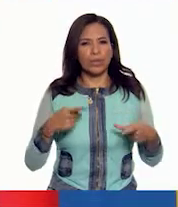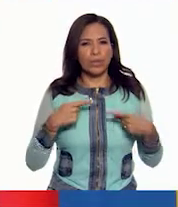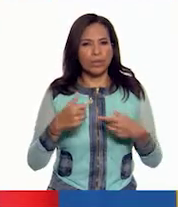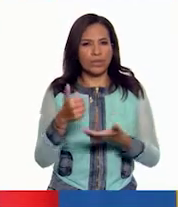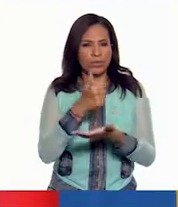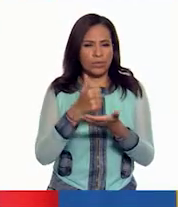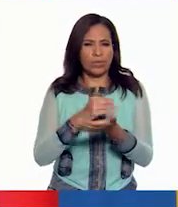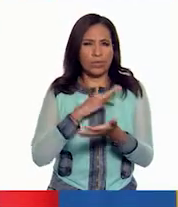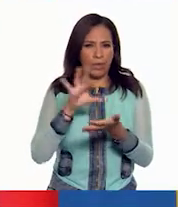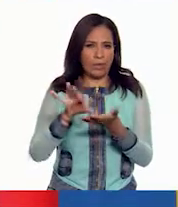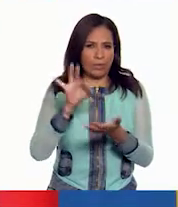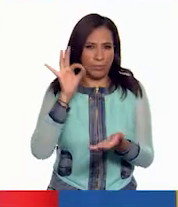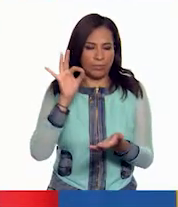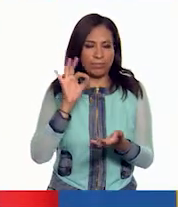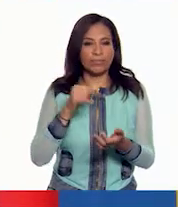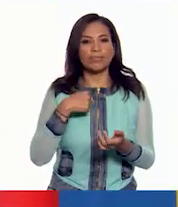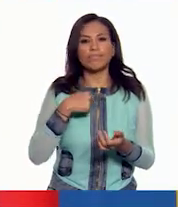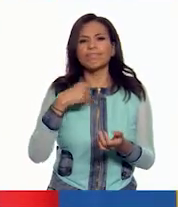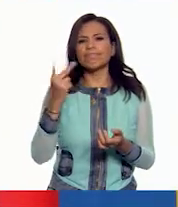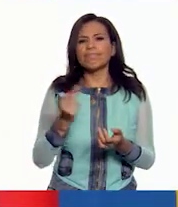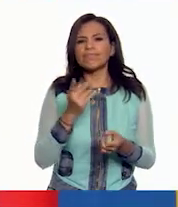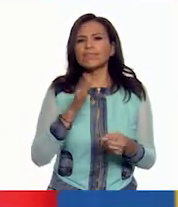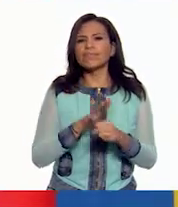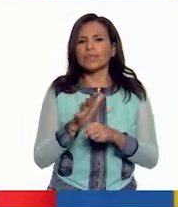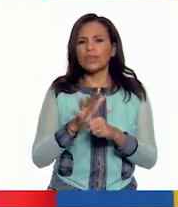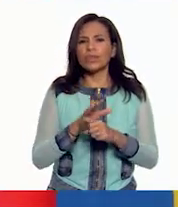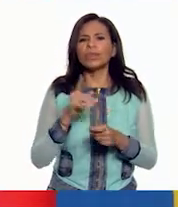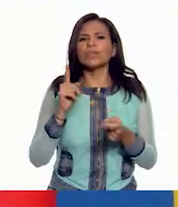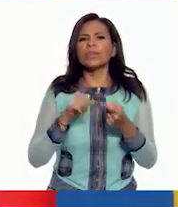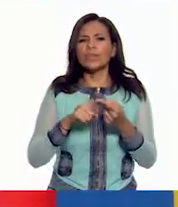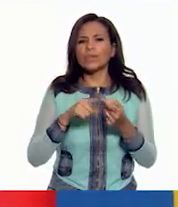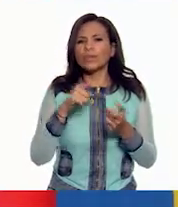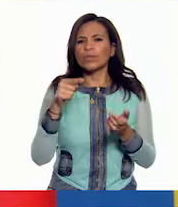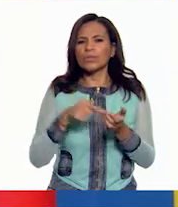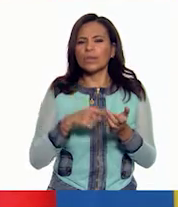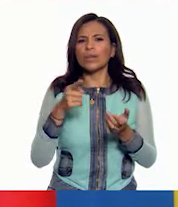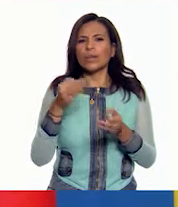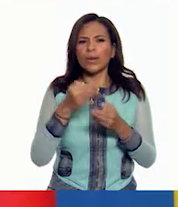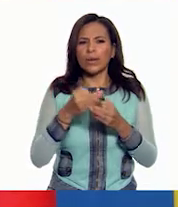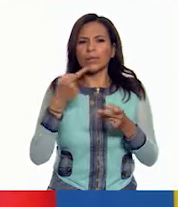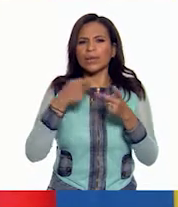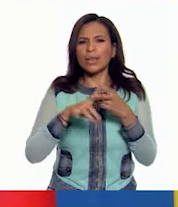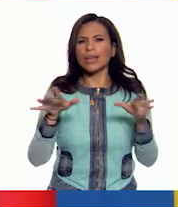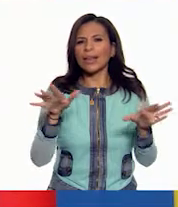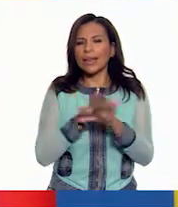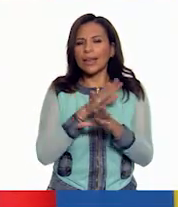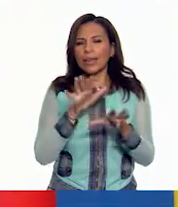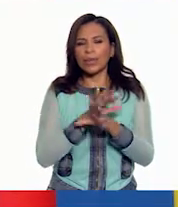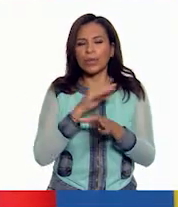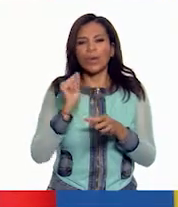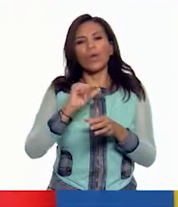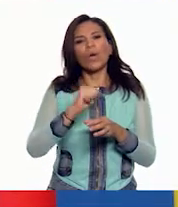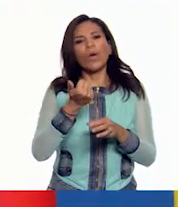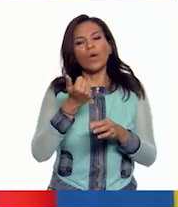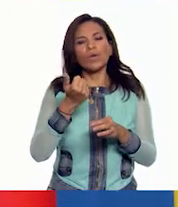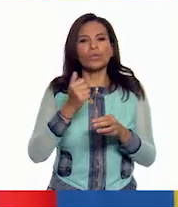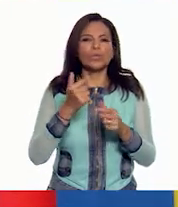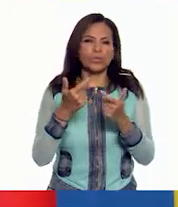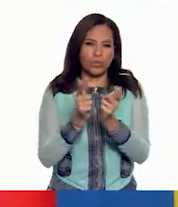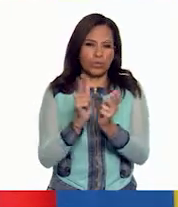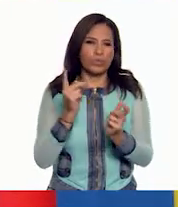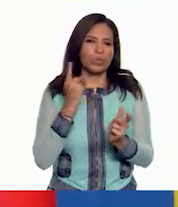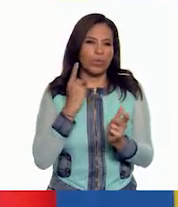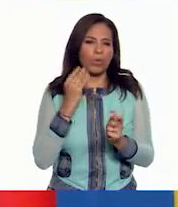elegir. Entonces, mi pregunta es, ¿en qué momento se dio el cambio que permitió que otros partidos